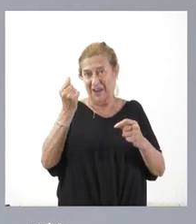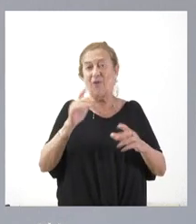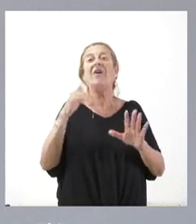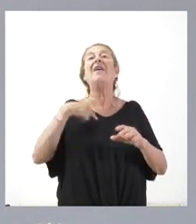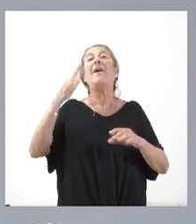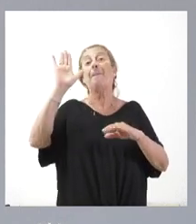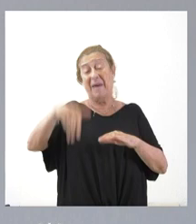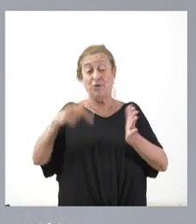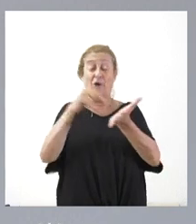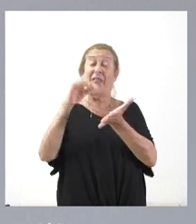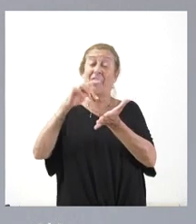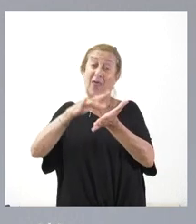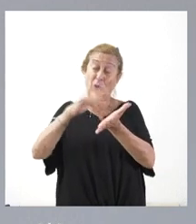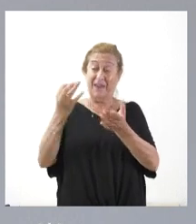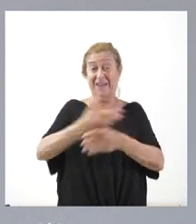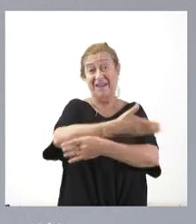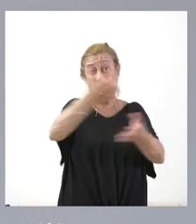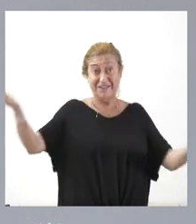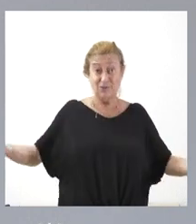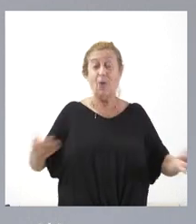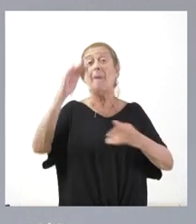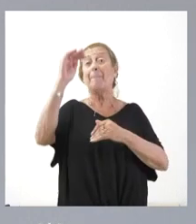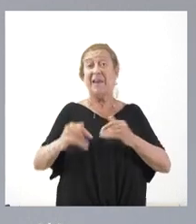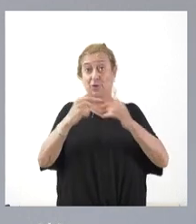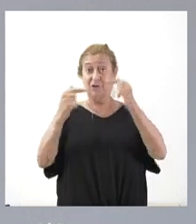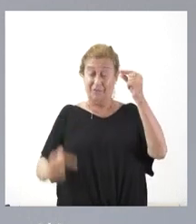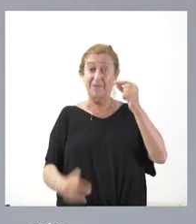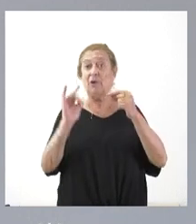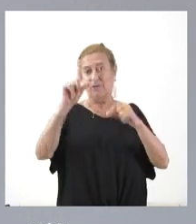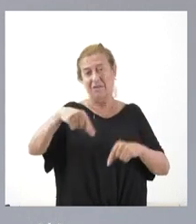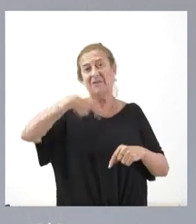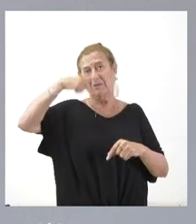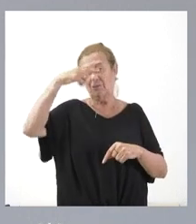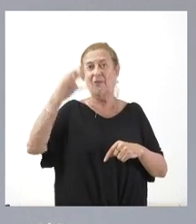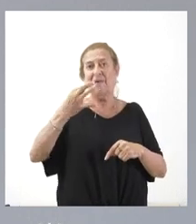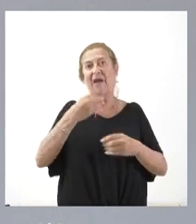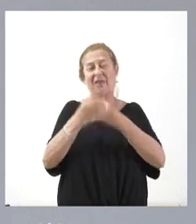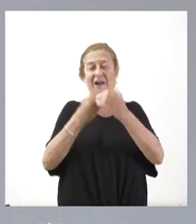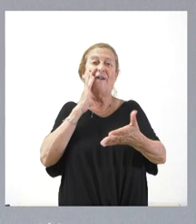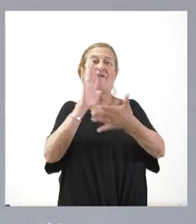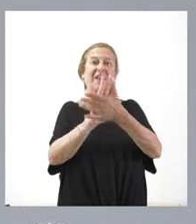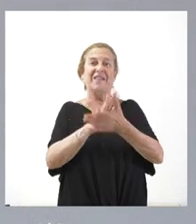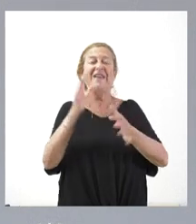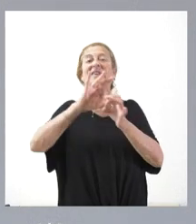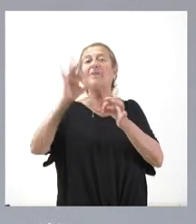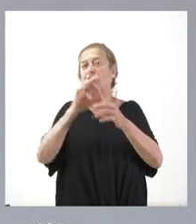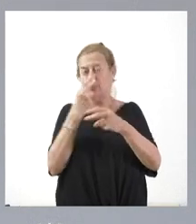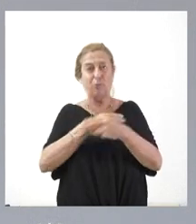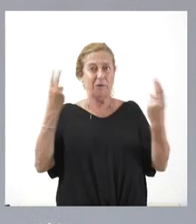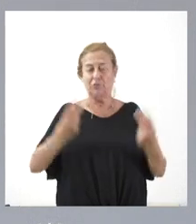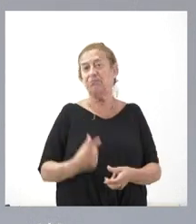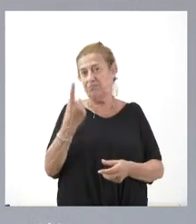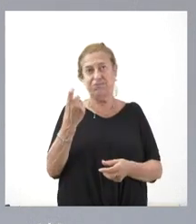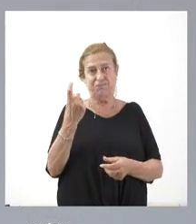deuda que el resto de comunidades autónomas y de menos de feliz, pero también somos conscientes que tenemos que hacer frente a una serie de servicios públicos esenciales